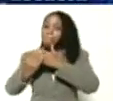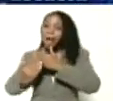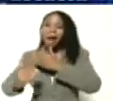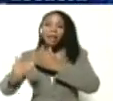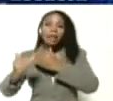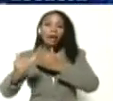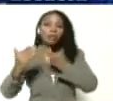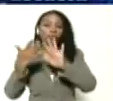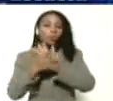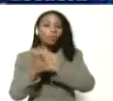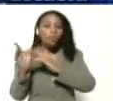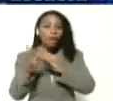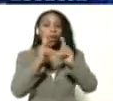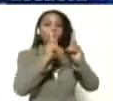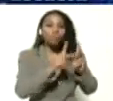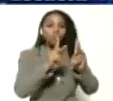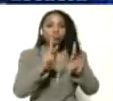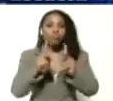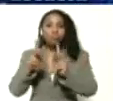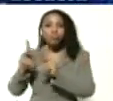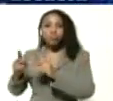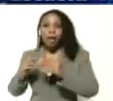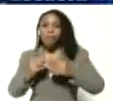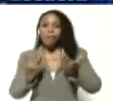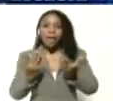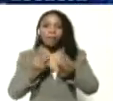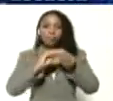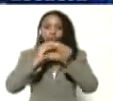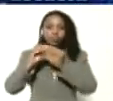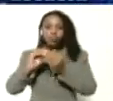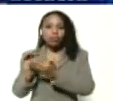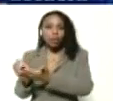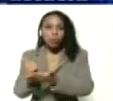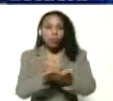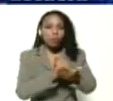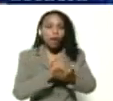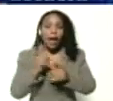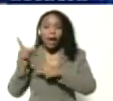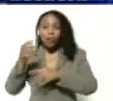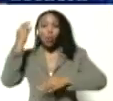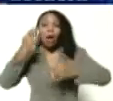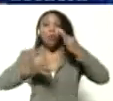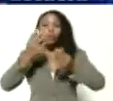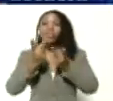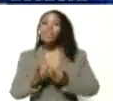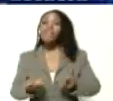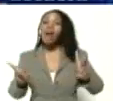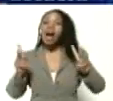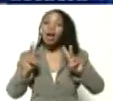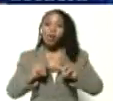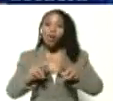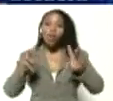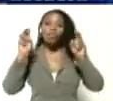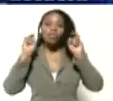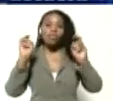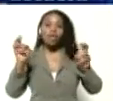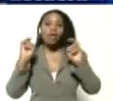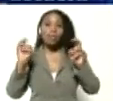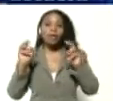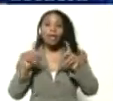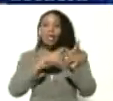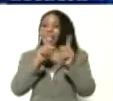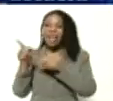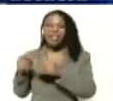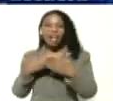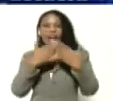de ordenar, de compilar. Va con un juicio de valor, contextualizado. Y este es